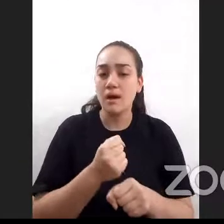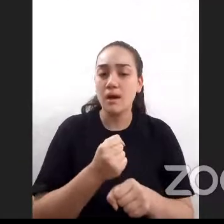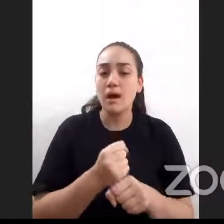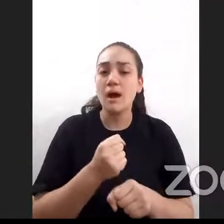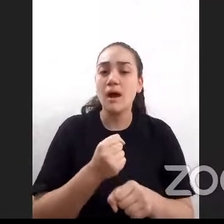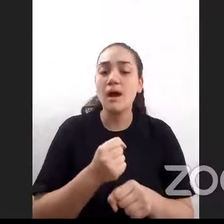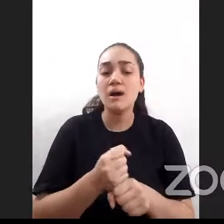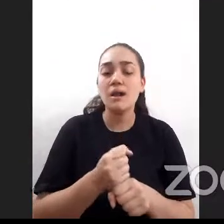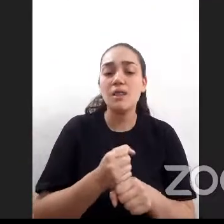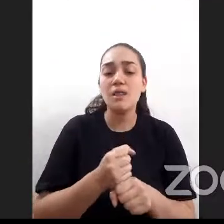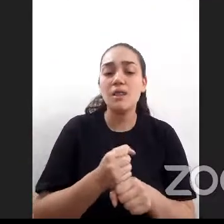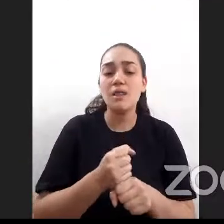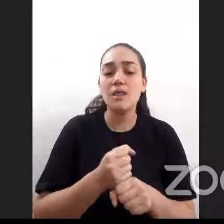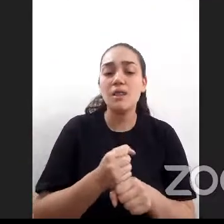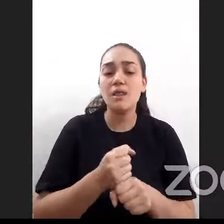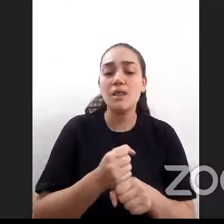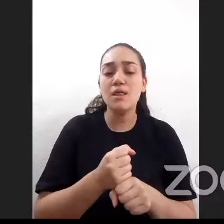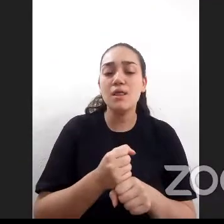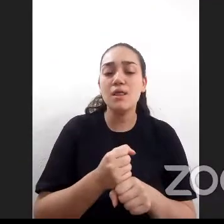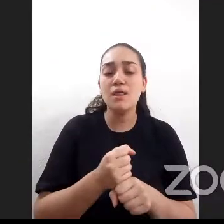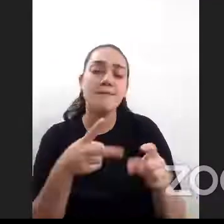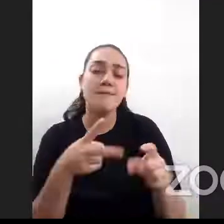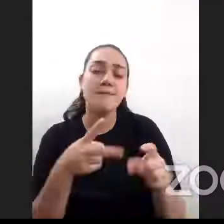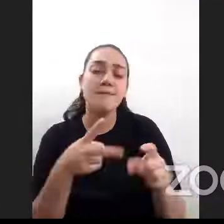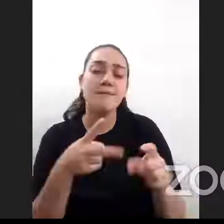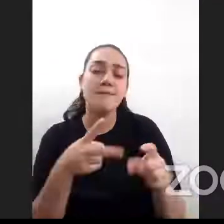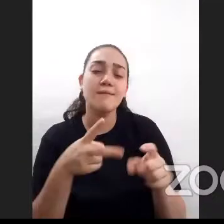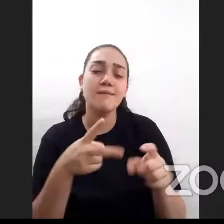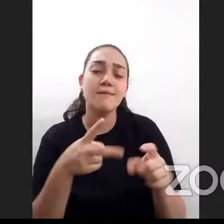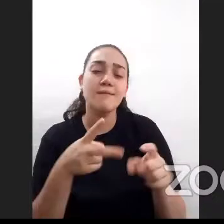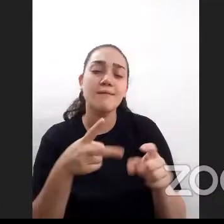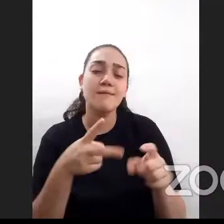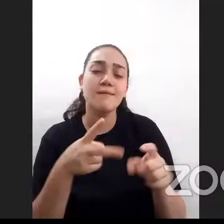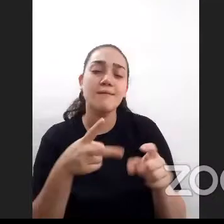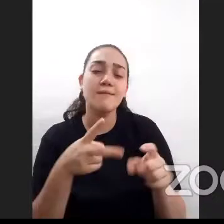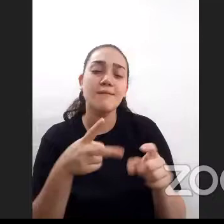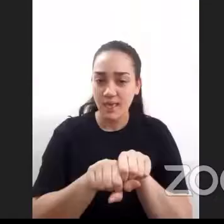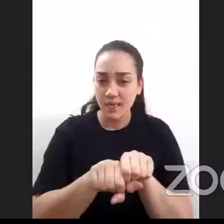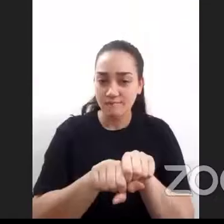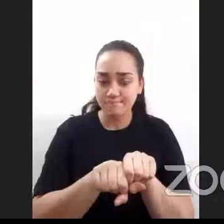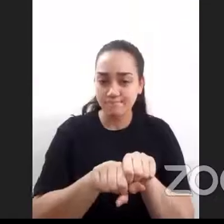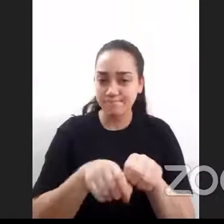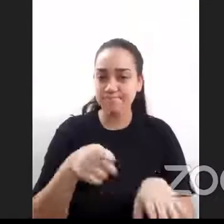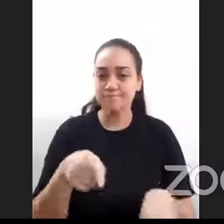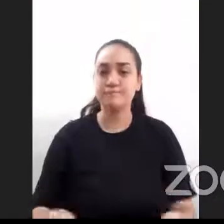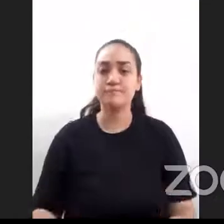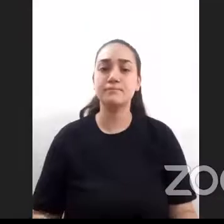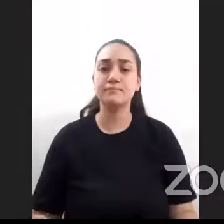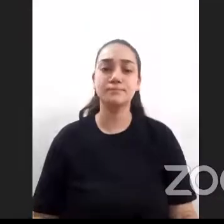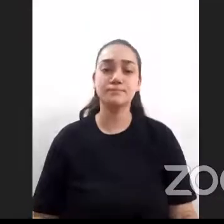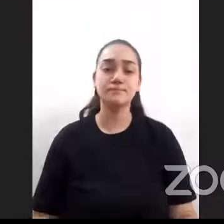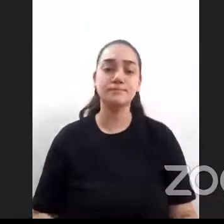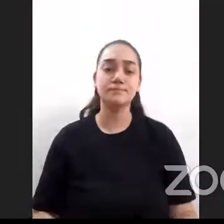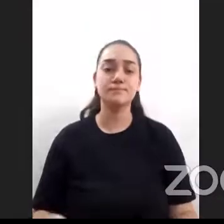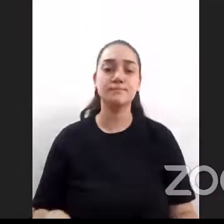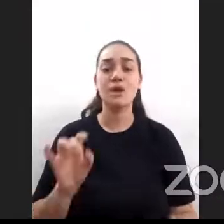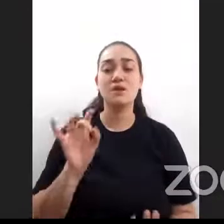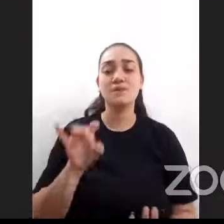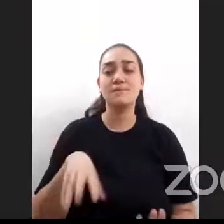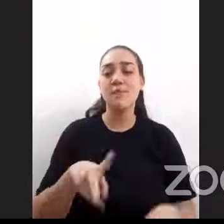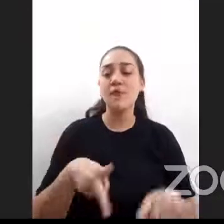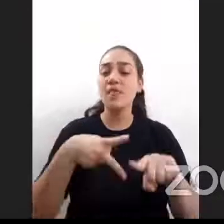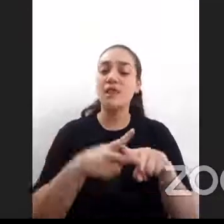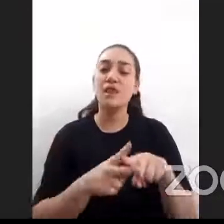conectividad no convencional para ver cuáles serían de aplicabilidad en casos no solo lo que es la tecnología sino el modelo